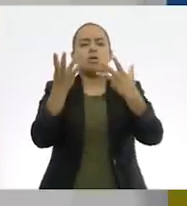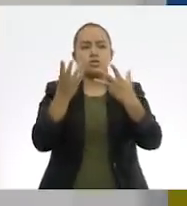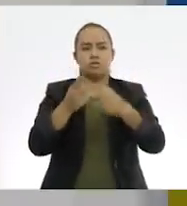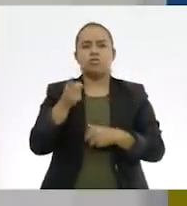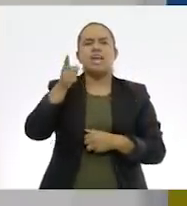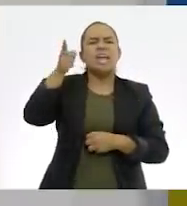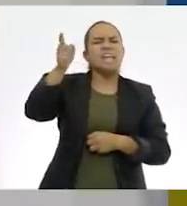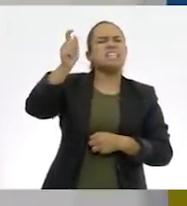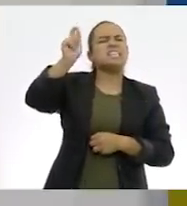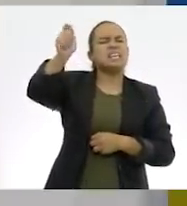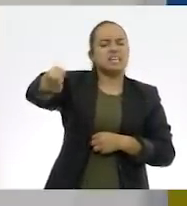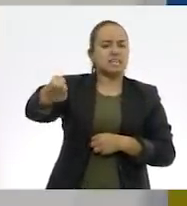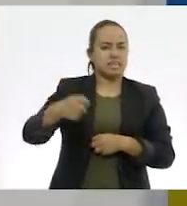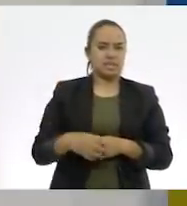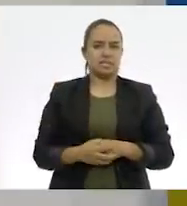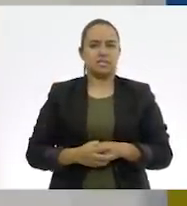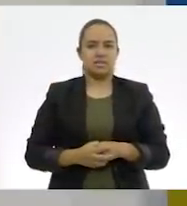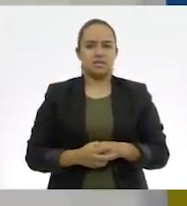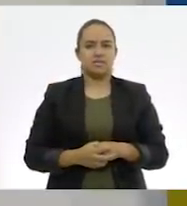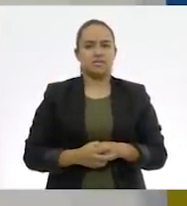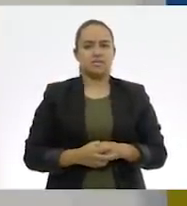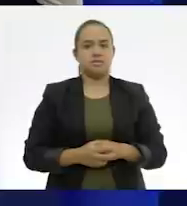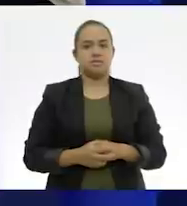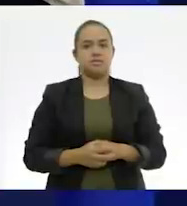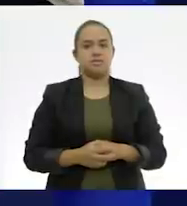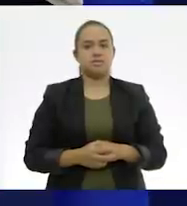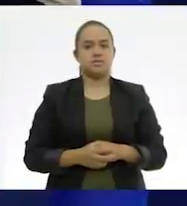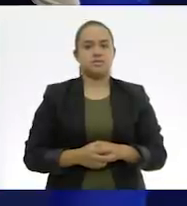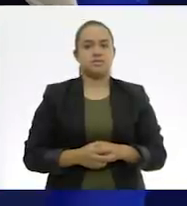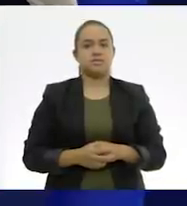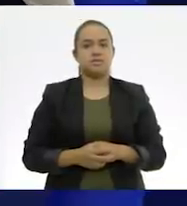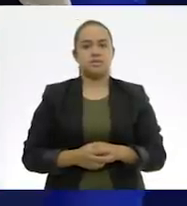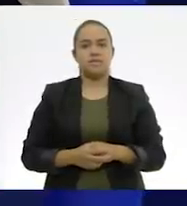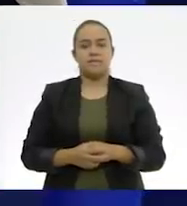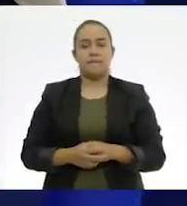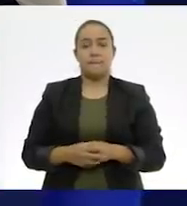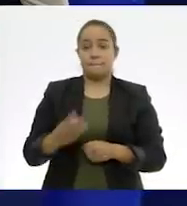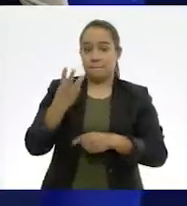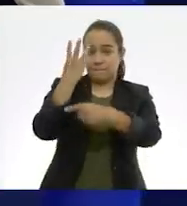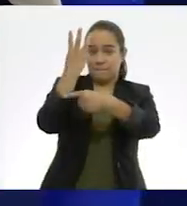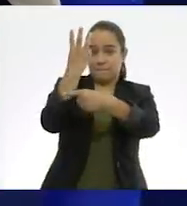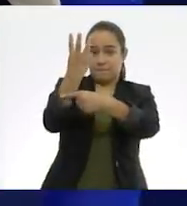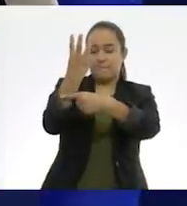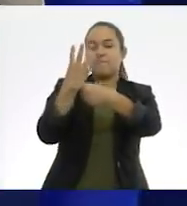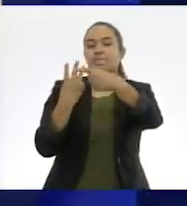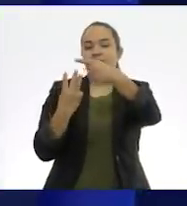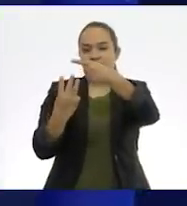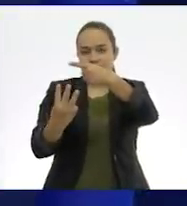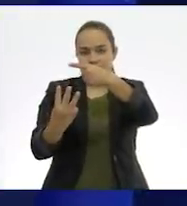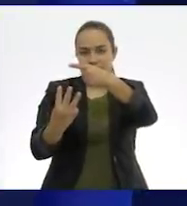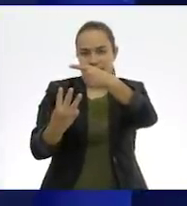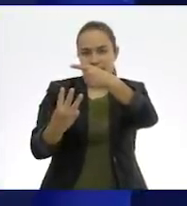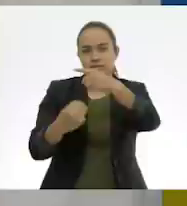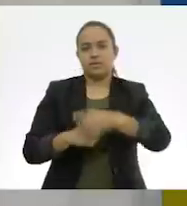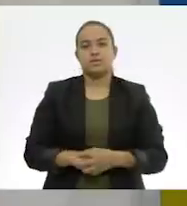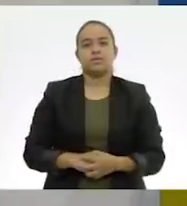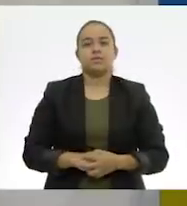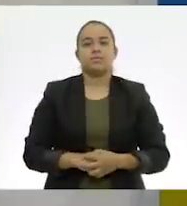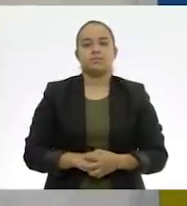lo tanto, ¿qué fracción le correspondería a esta? Eh, yo sé. A ver, María, ¿nos apoyas? Tres tercios. Correcto.